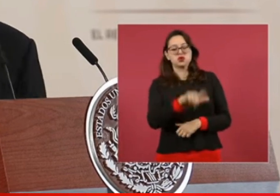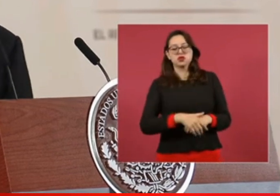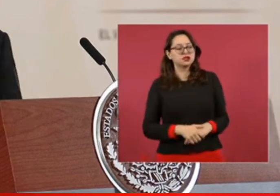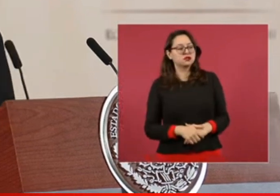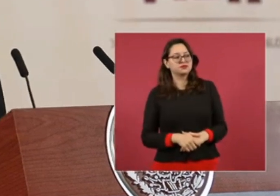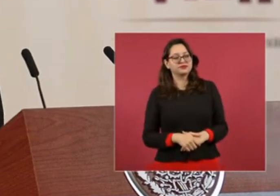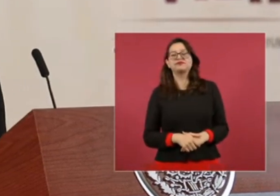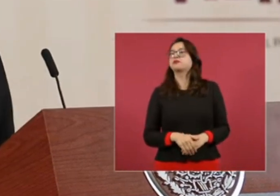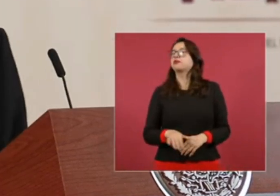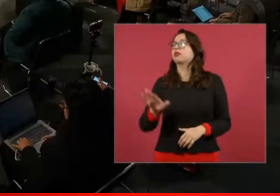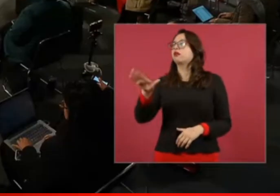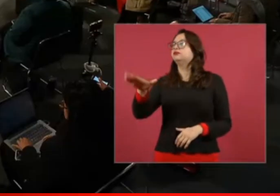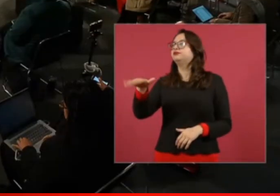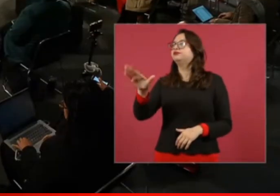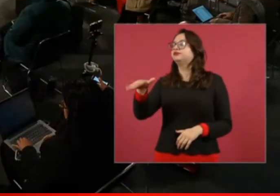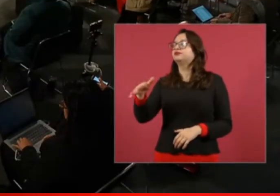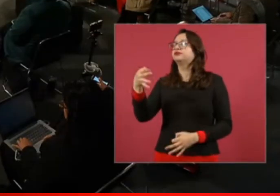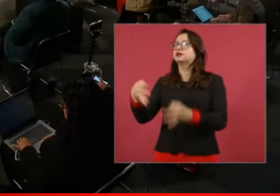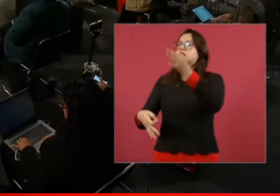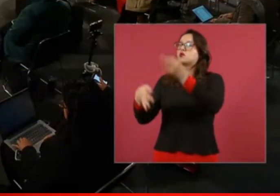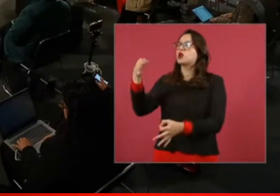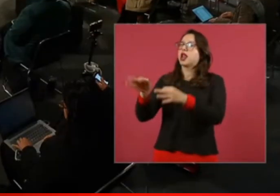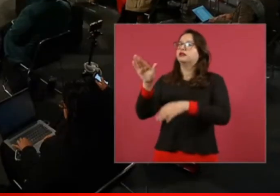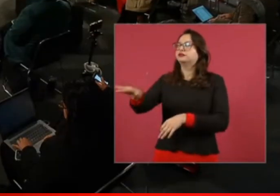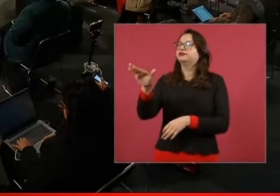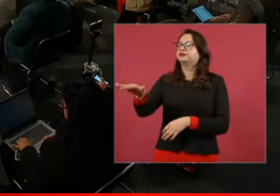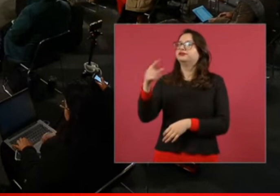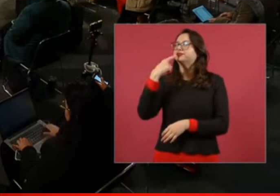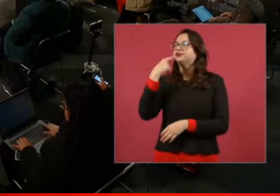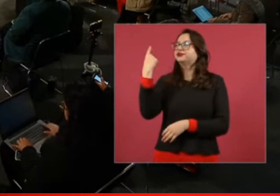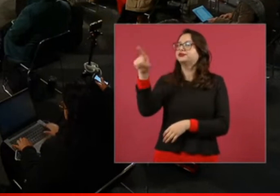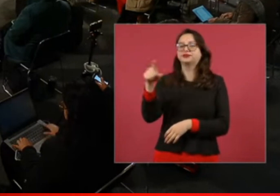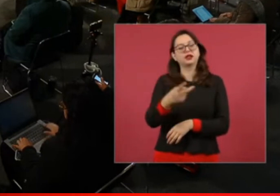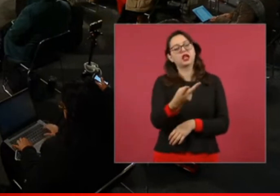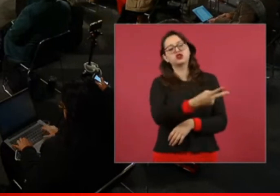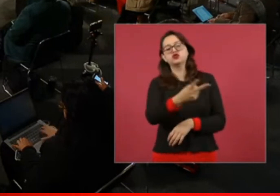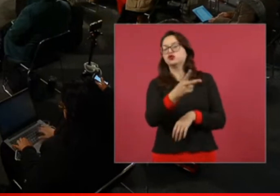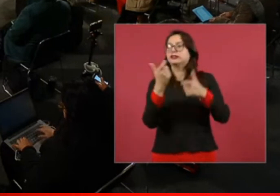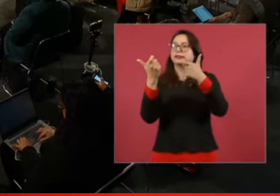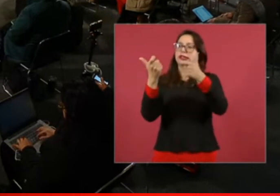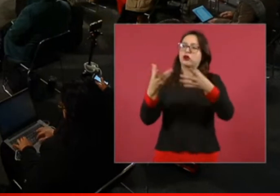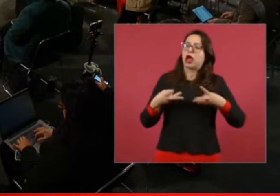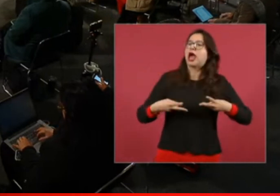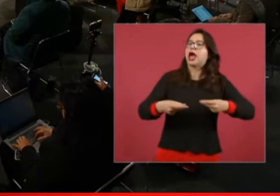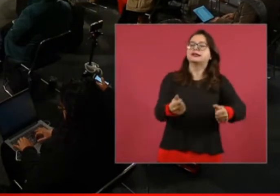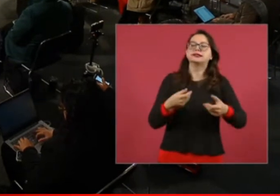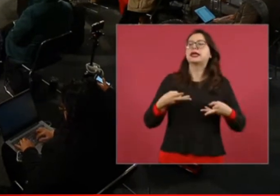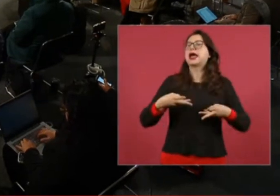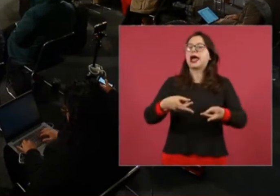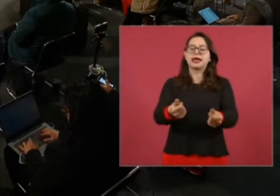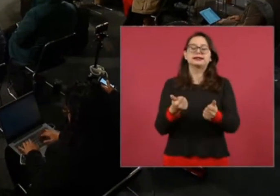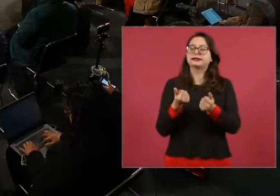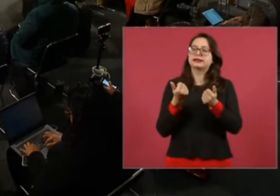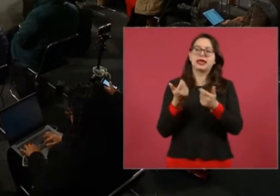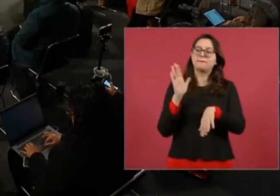los denunciaron de que estaban gastando más